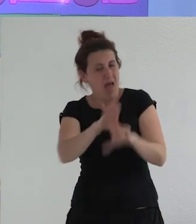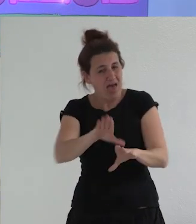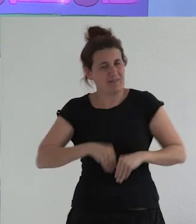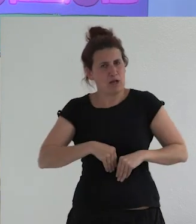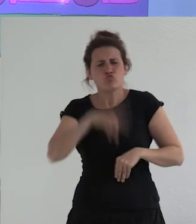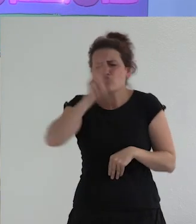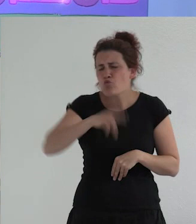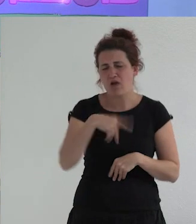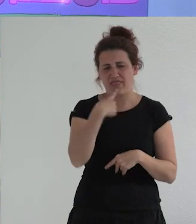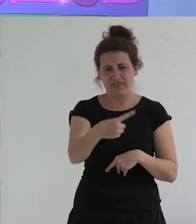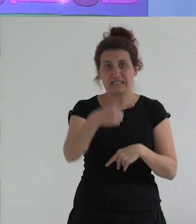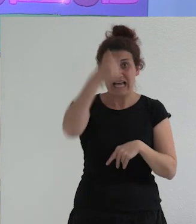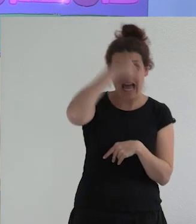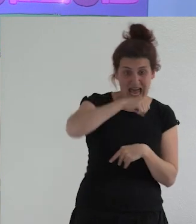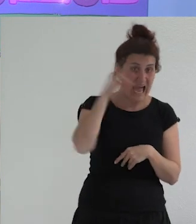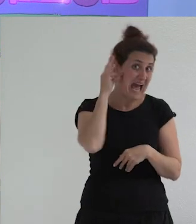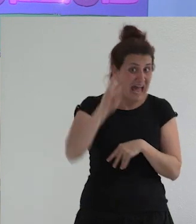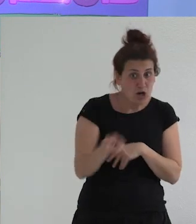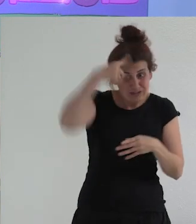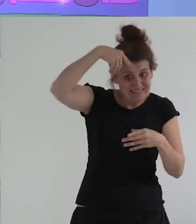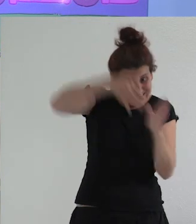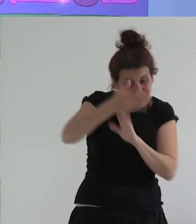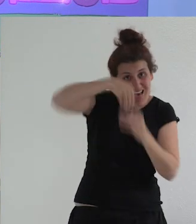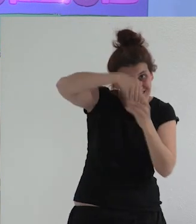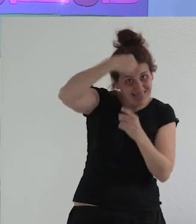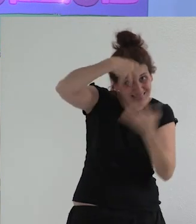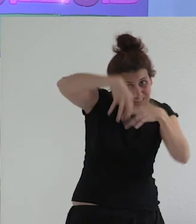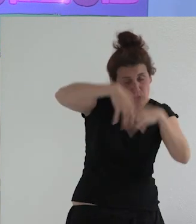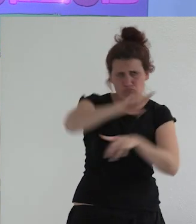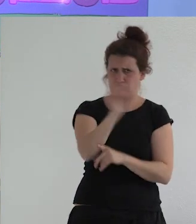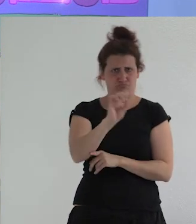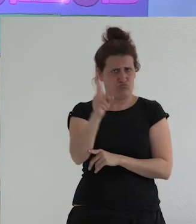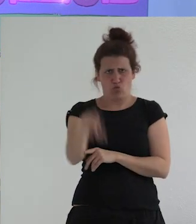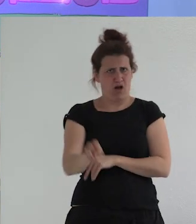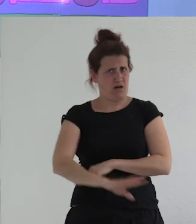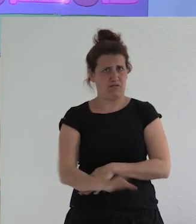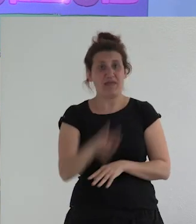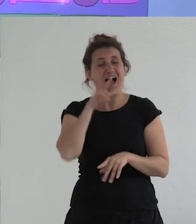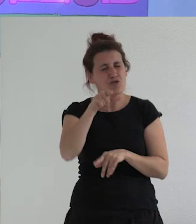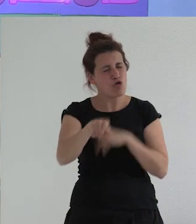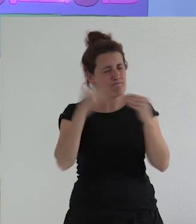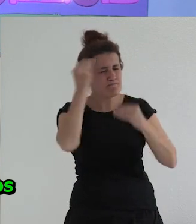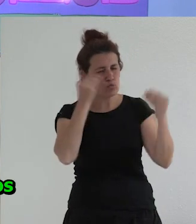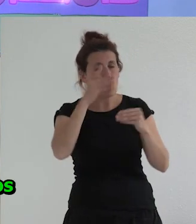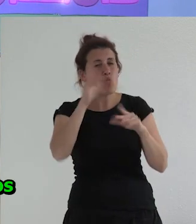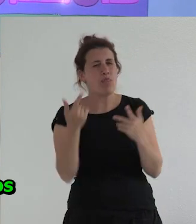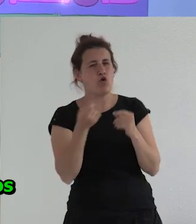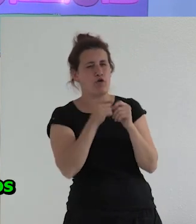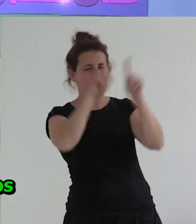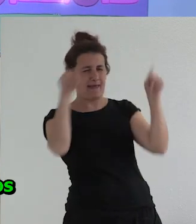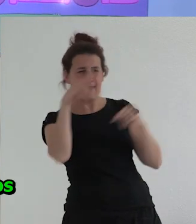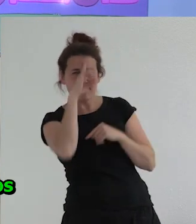sería decirles que el género está en el cerebro jamás ahí es donde yo me pregunto cuando esta imagen se viraliza y es